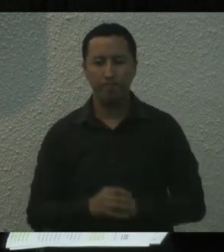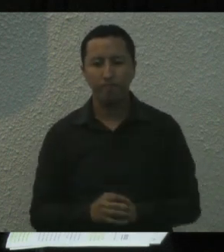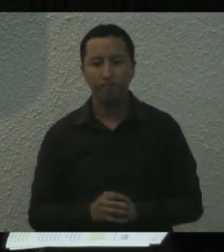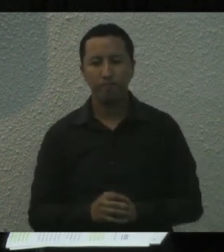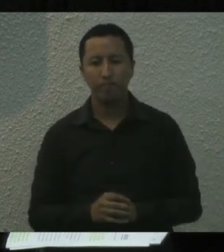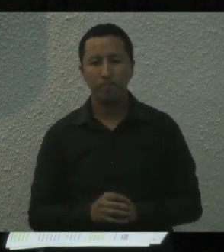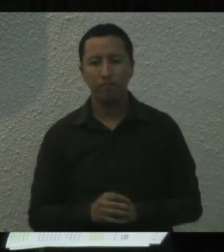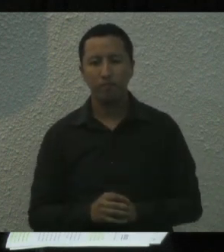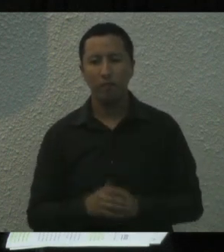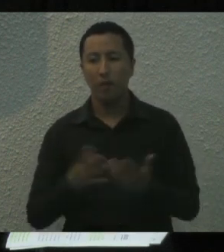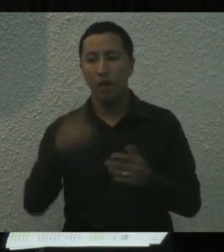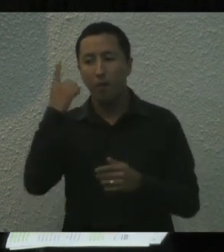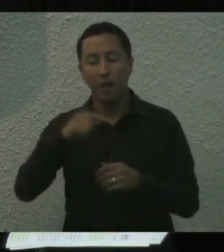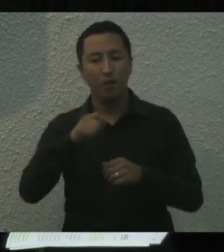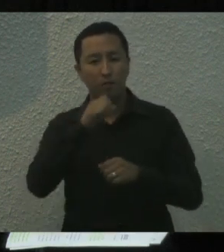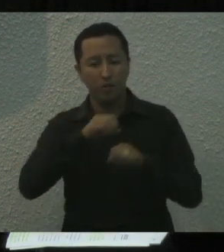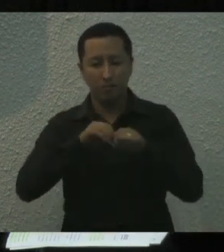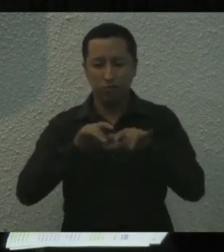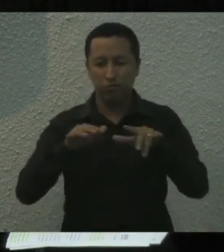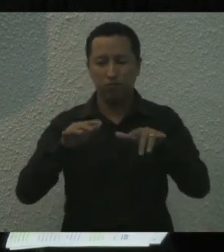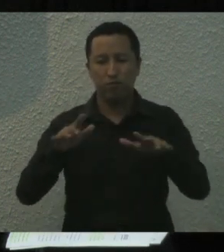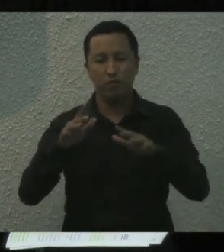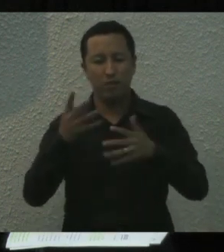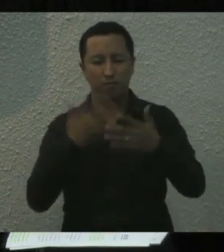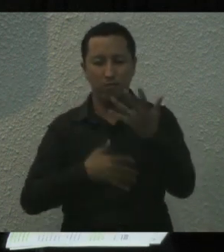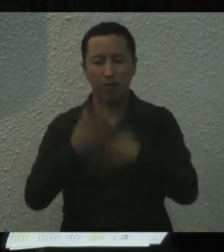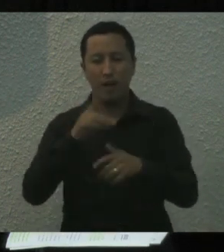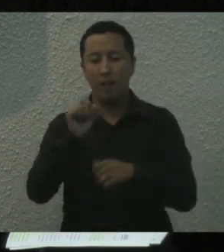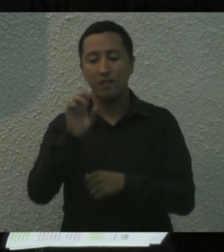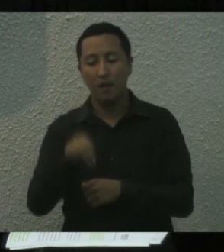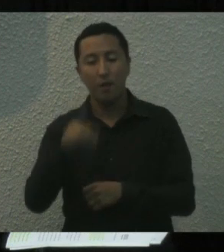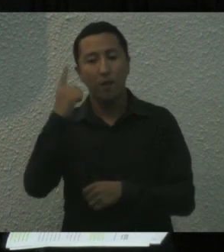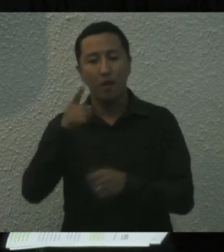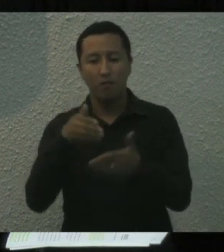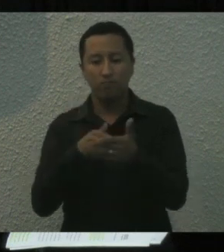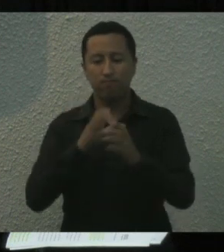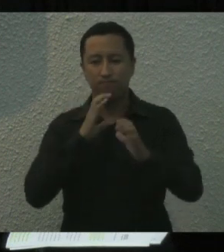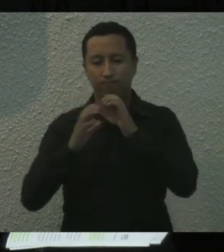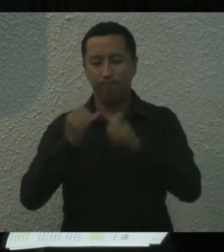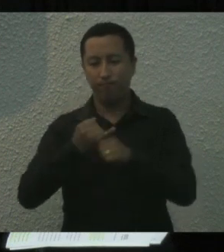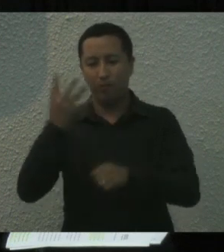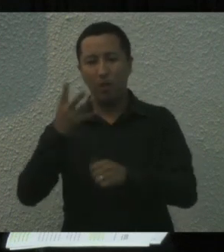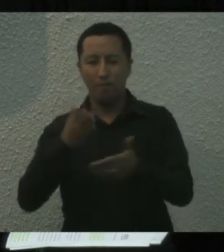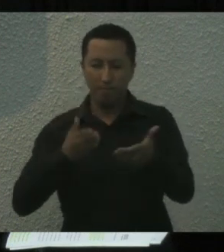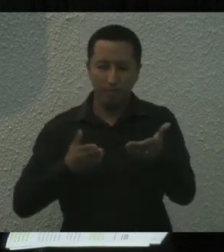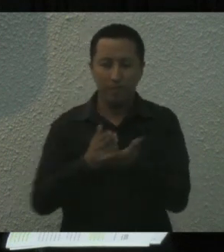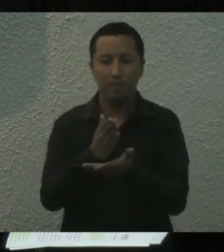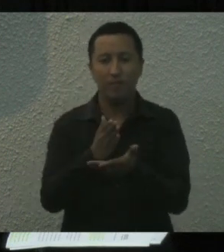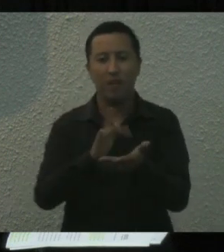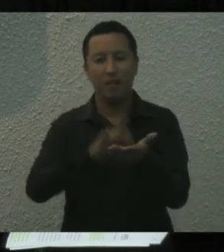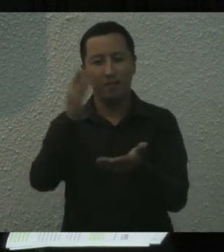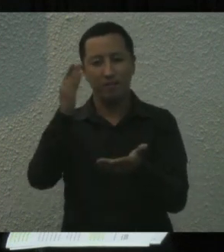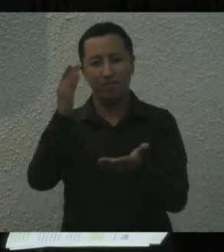sea por la difusión de la lengua de señas mexicanas para romper la barrera de la comunicación. Muchas gracias.